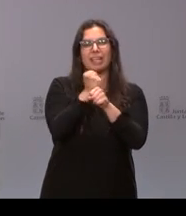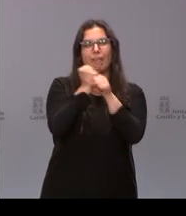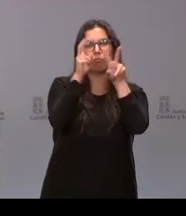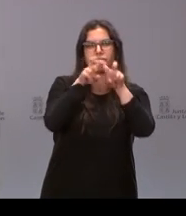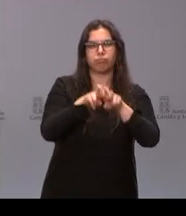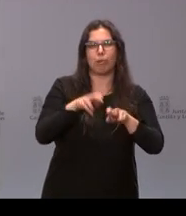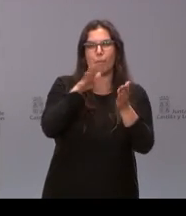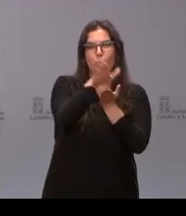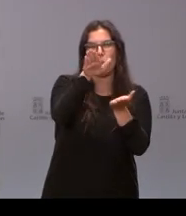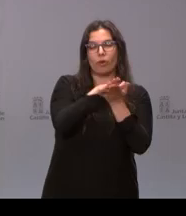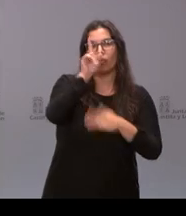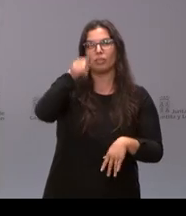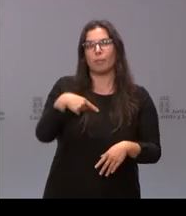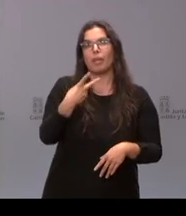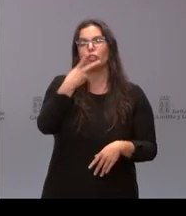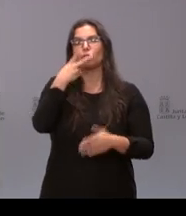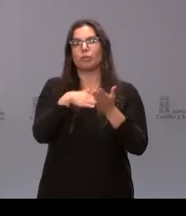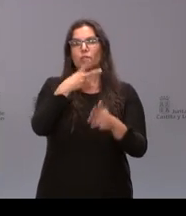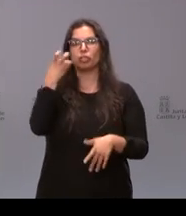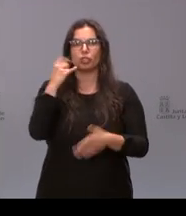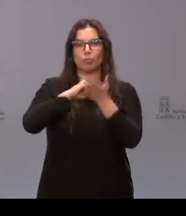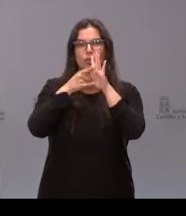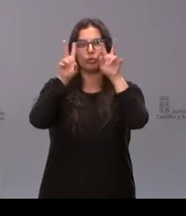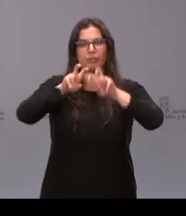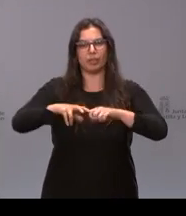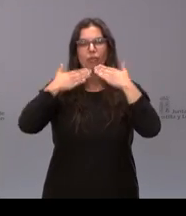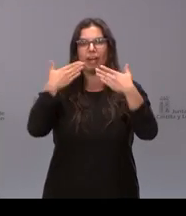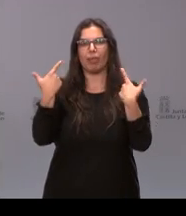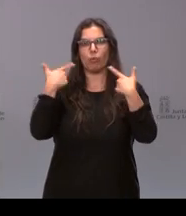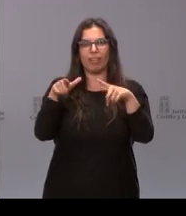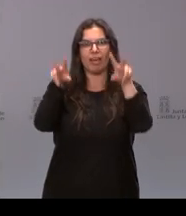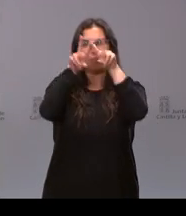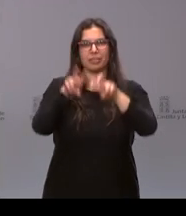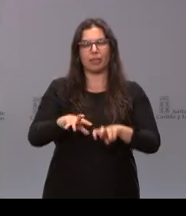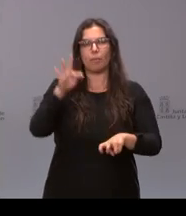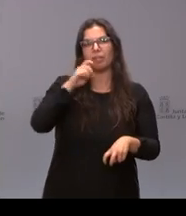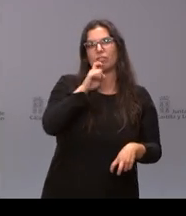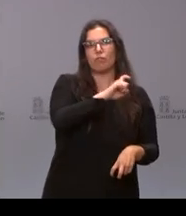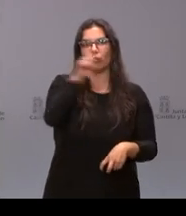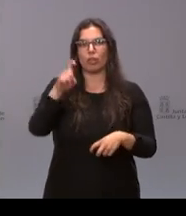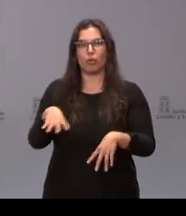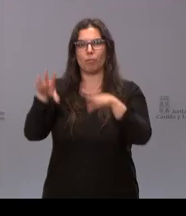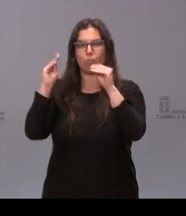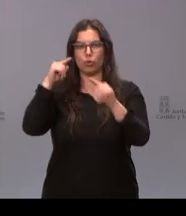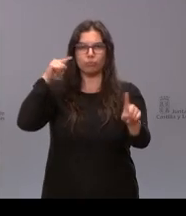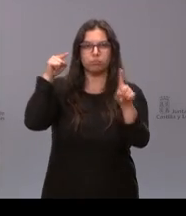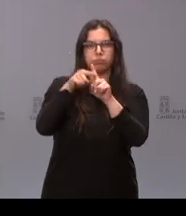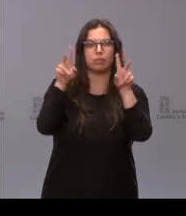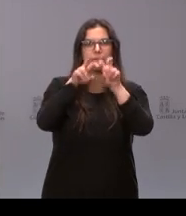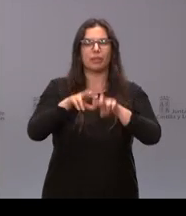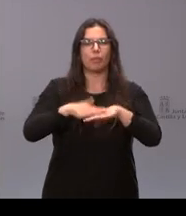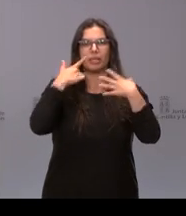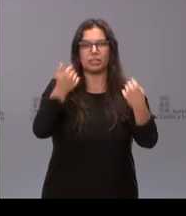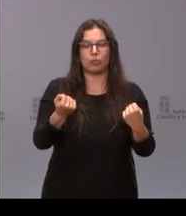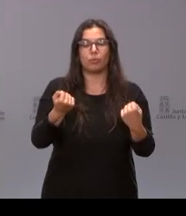más de 1.200 proyectos de investigación a través de la Unidad de Investigación y la Fundación Burgos por la Investigación de la Salud.